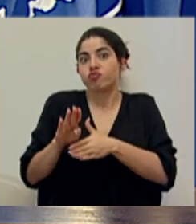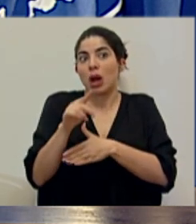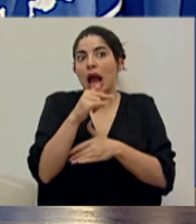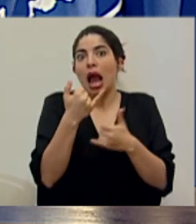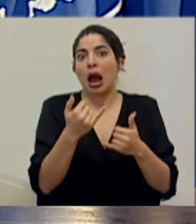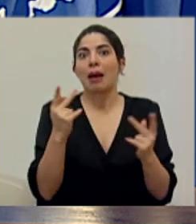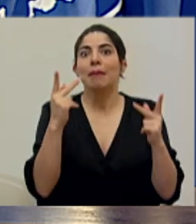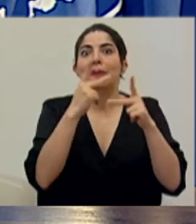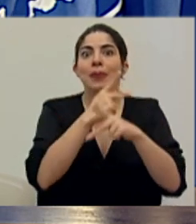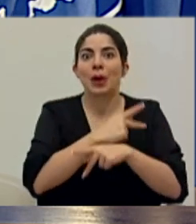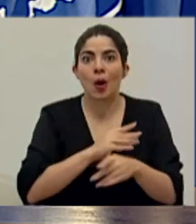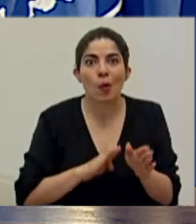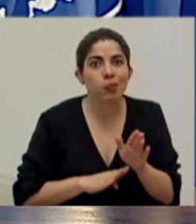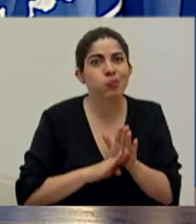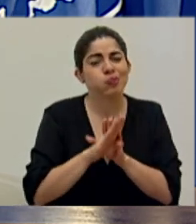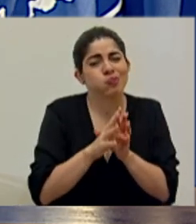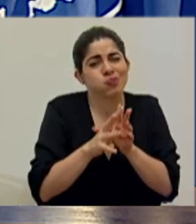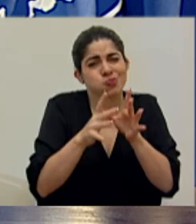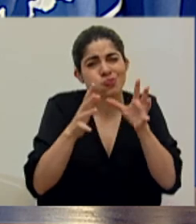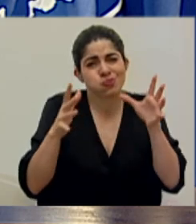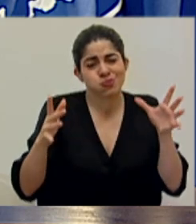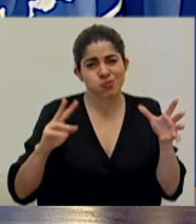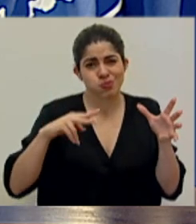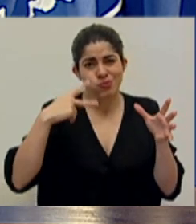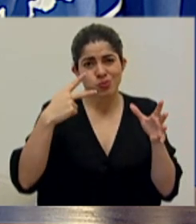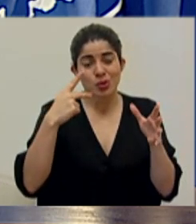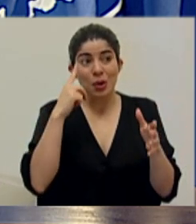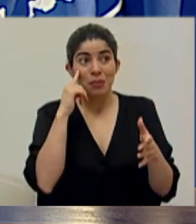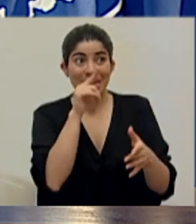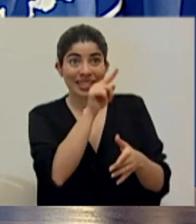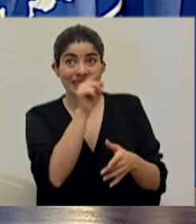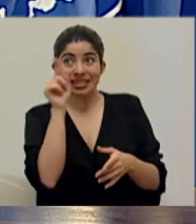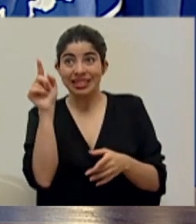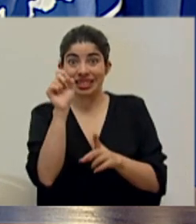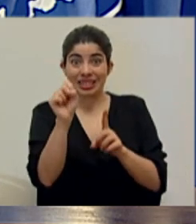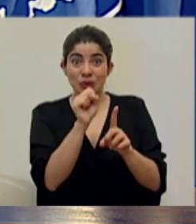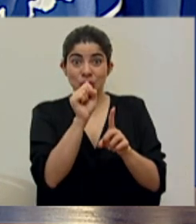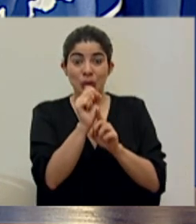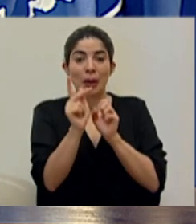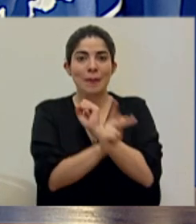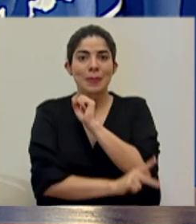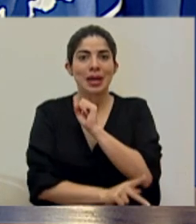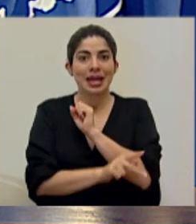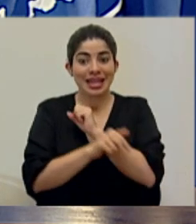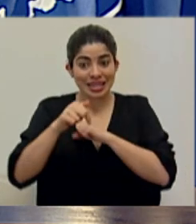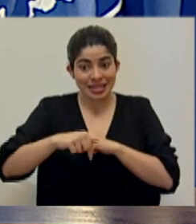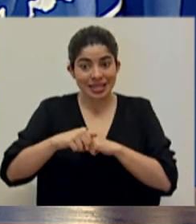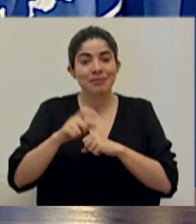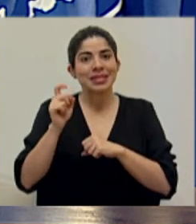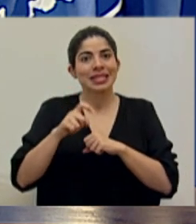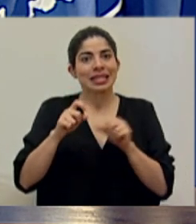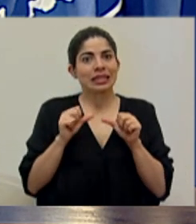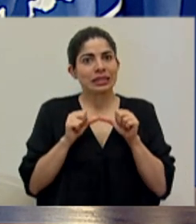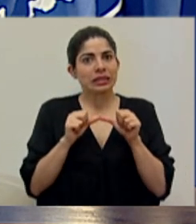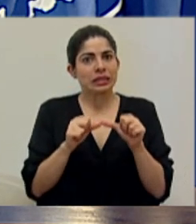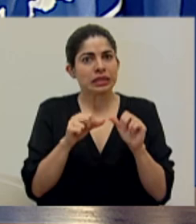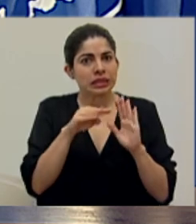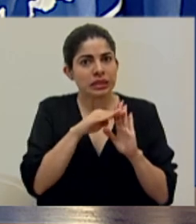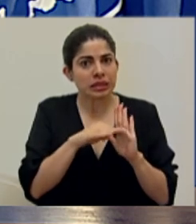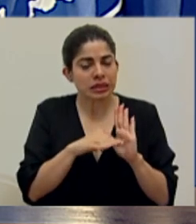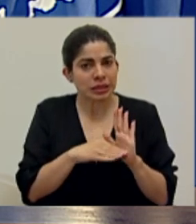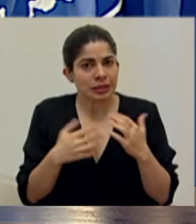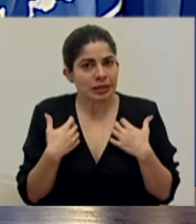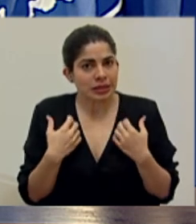realidad, el país necesita mantener medidas sanitarias efectivas para disminuir el